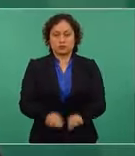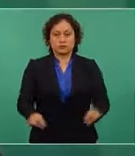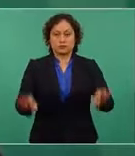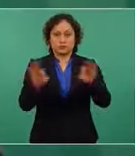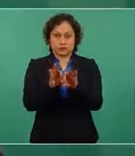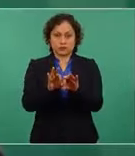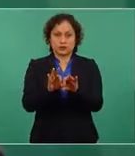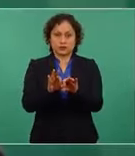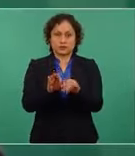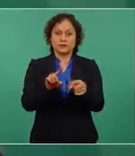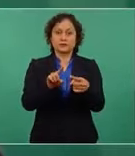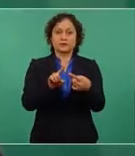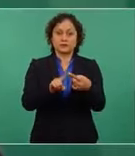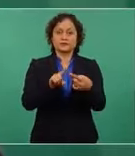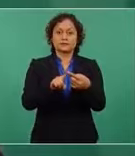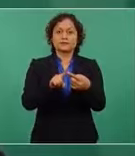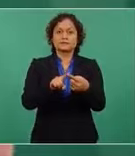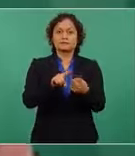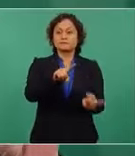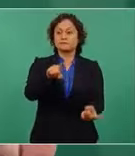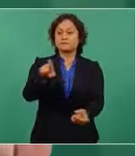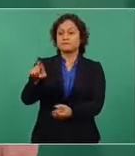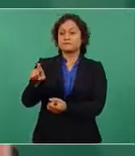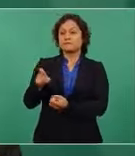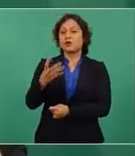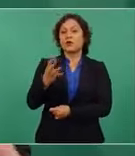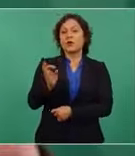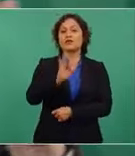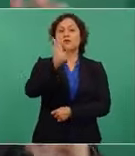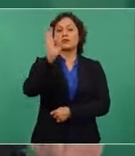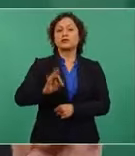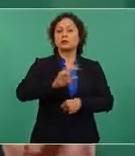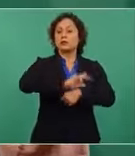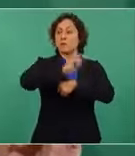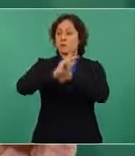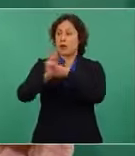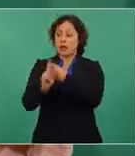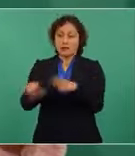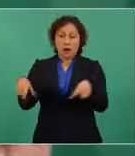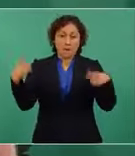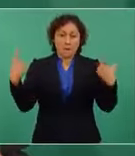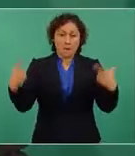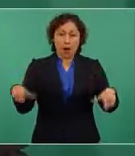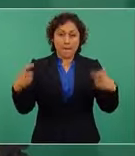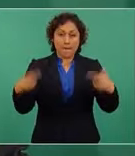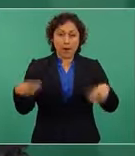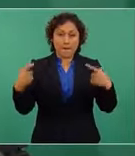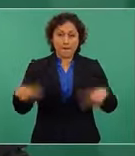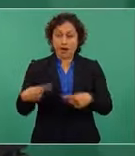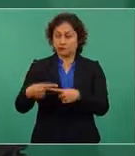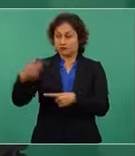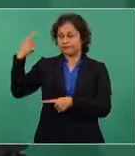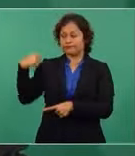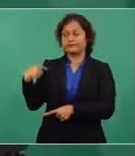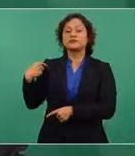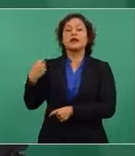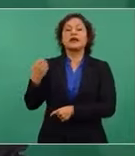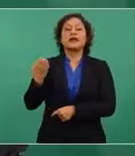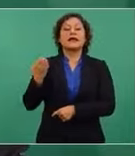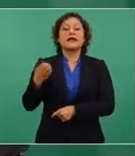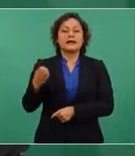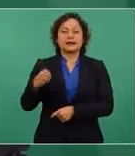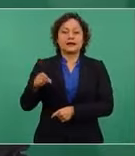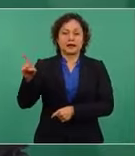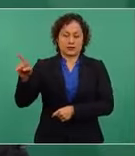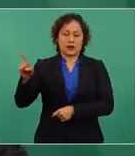Las aportaciones serían cuatro por ciento de los más ricos del mundo, que se hicieron más ricos. En el mes de enero presentó el secretario general de las Naciones